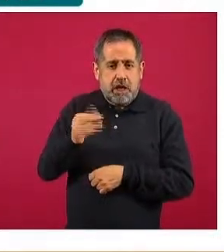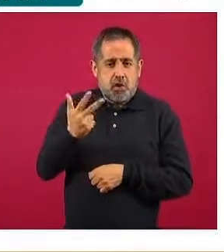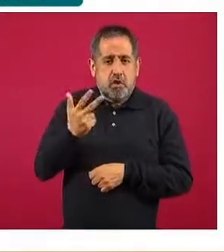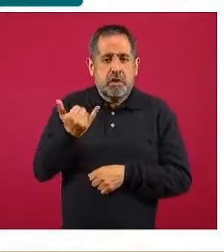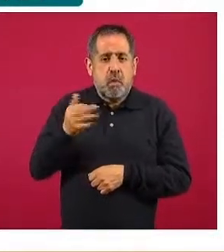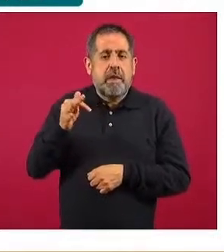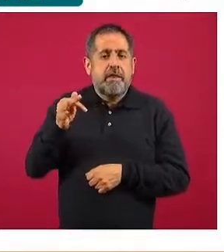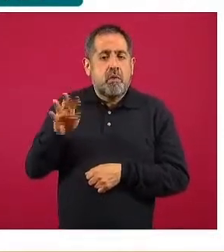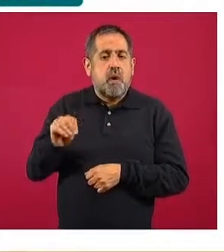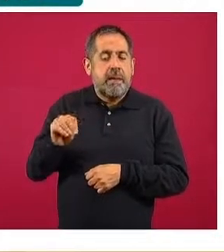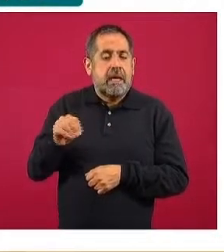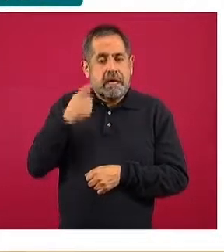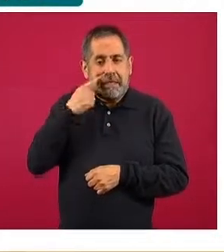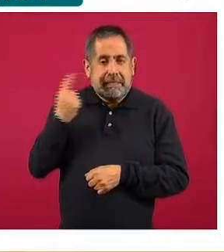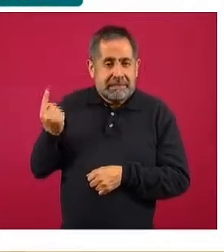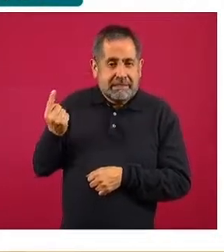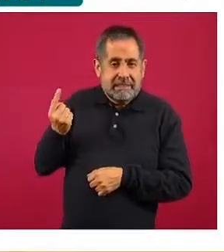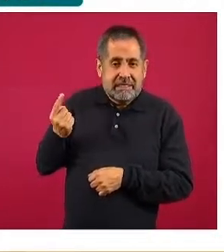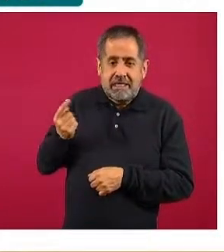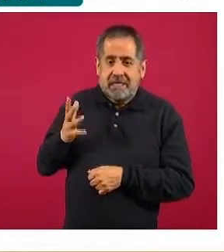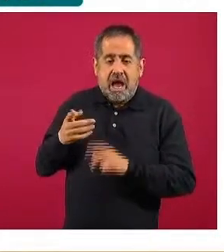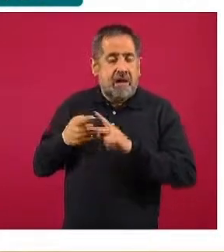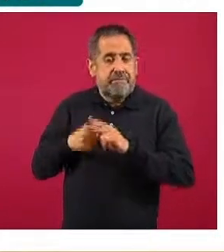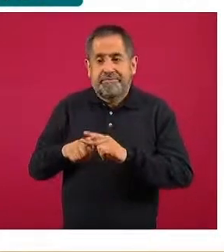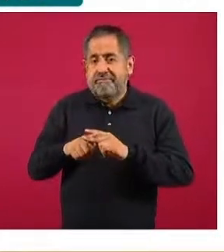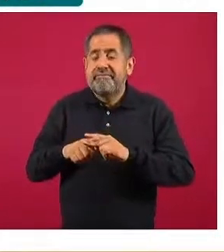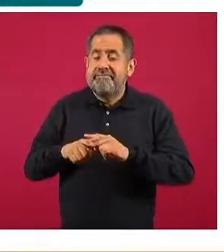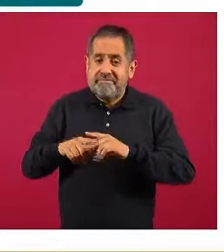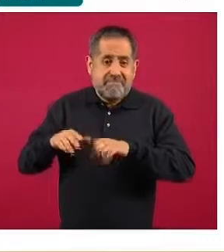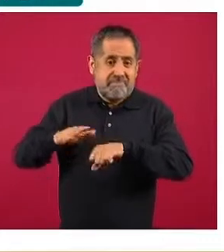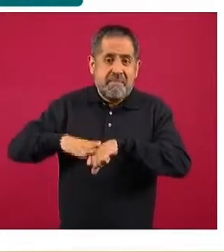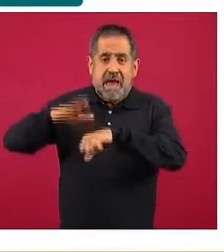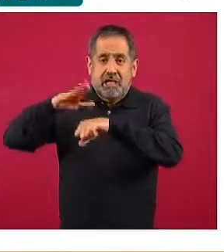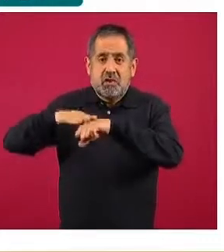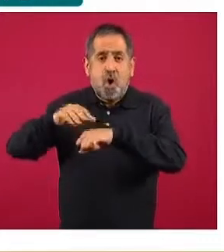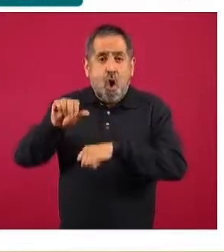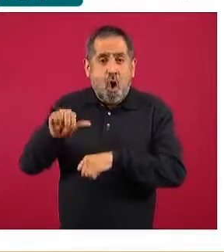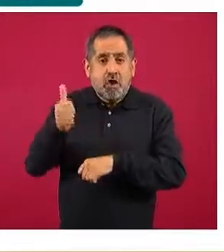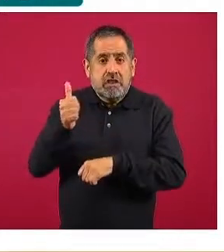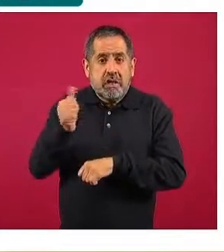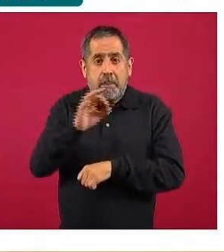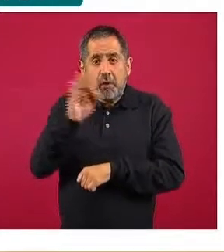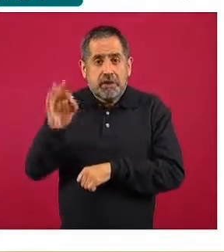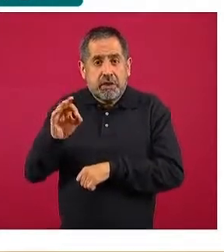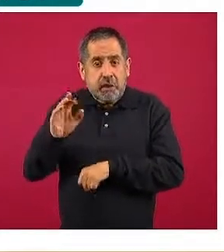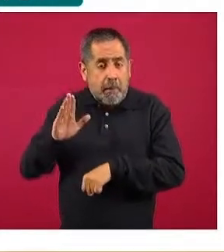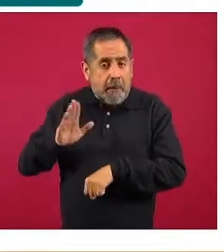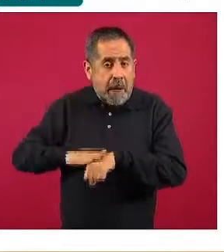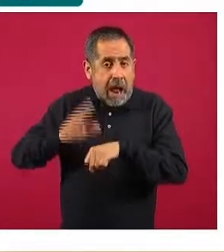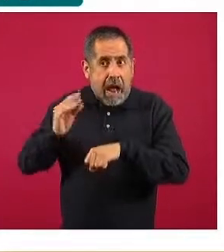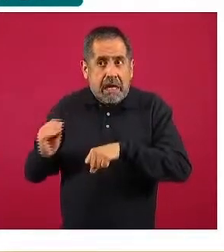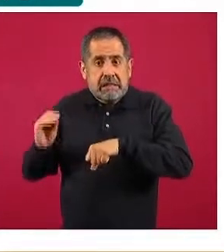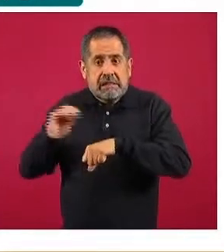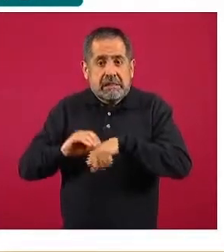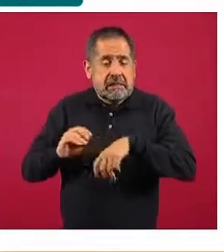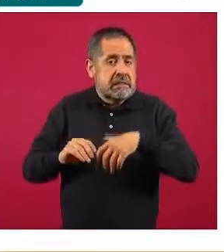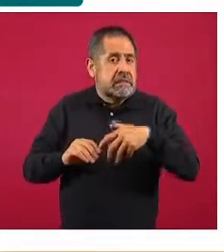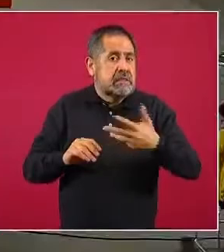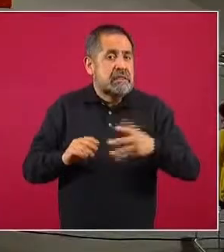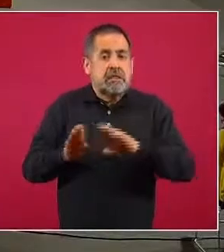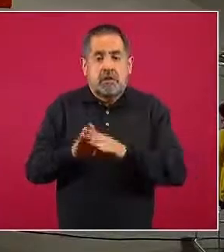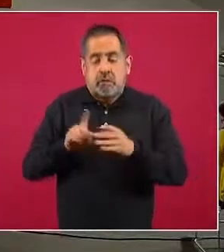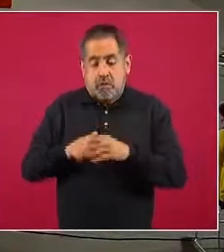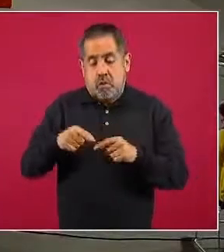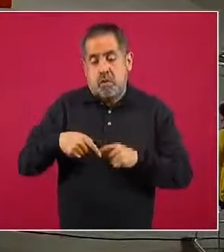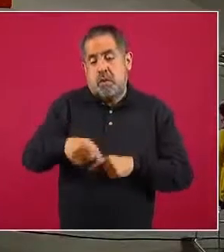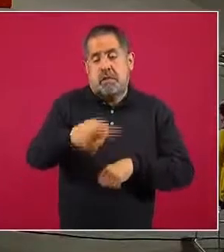cuarenta y nueve, pues estamos ya abriendo la semana con un más once por ciento, lo cual nos quiere decir que en lo que transcurra la